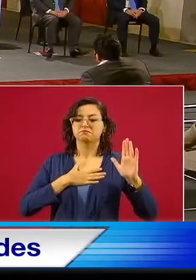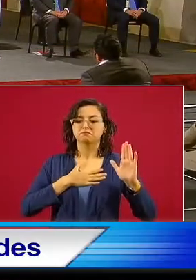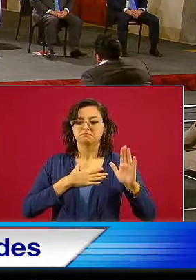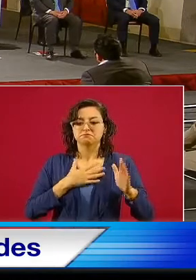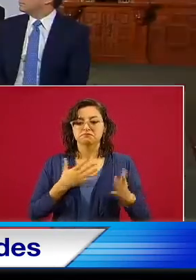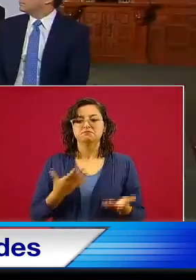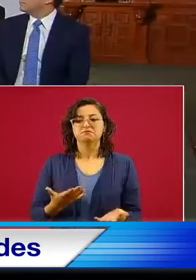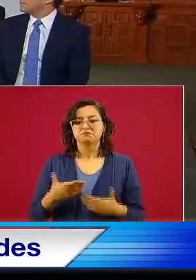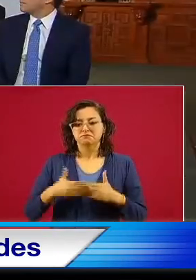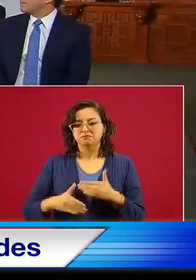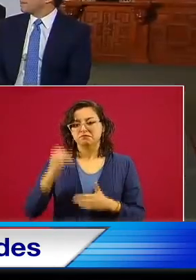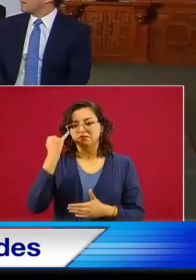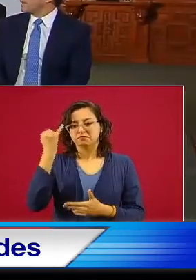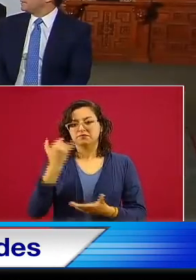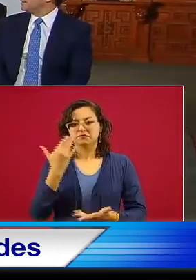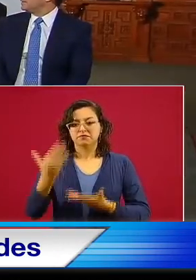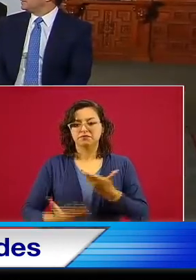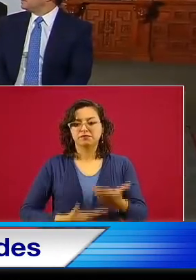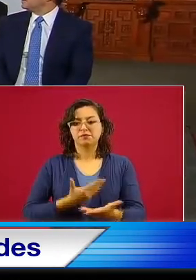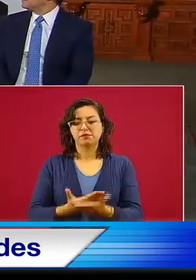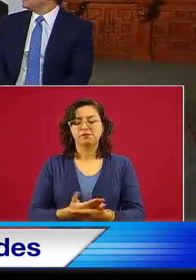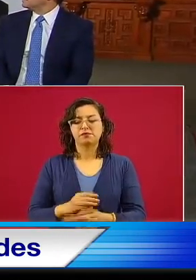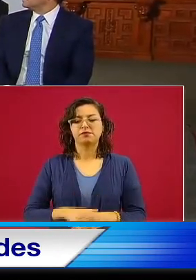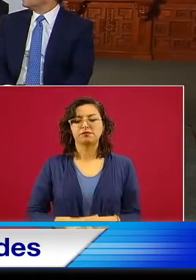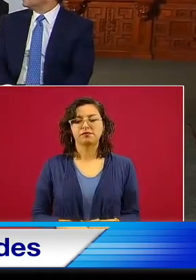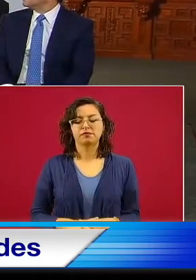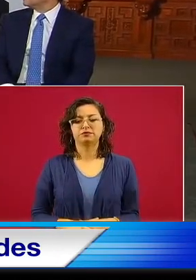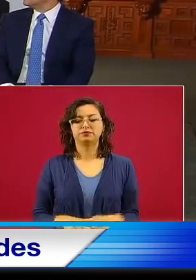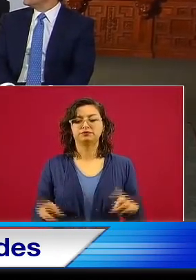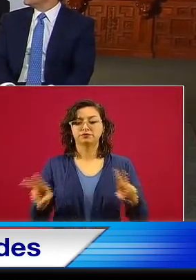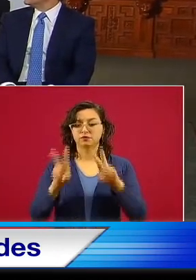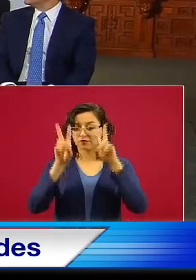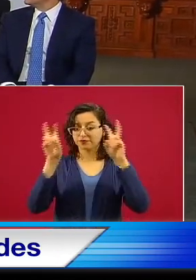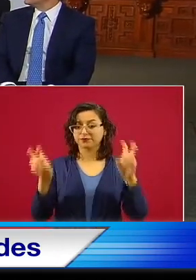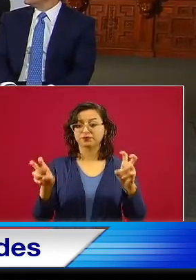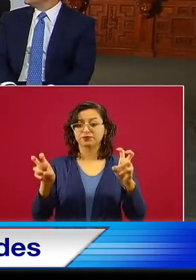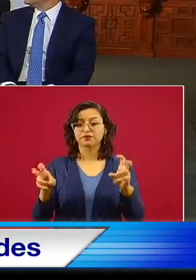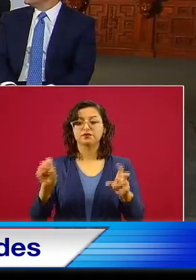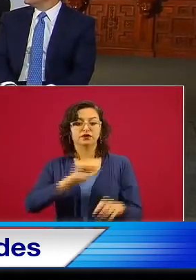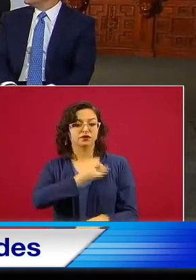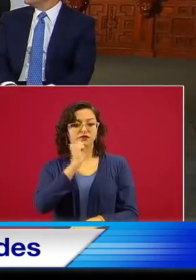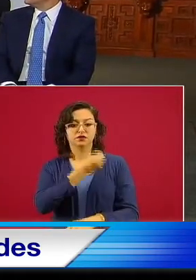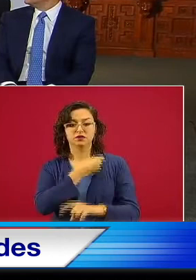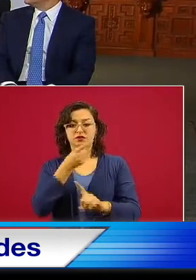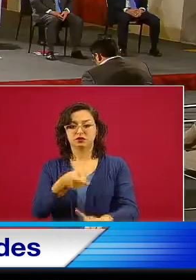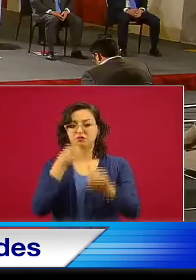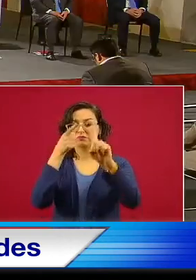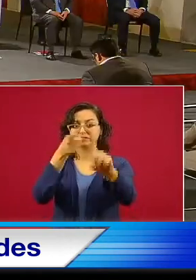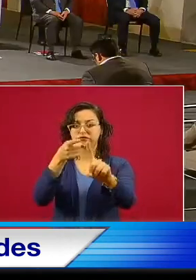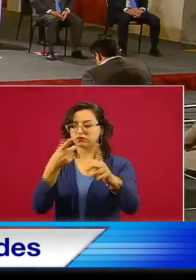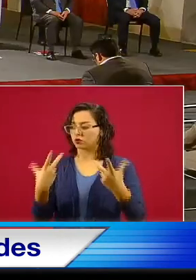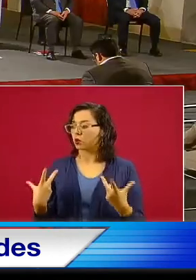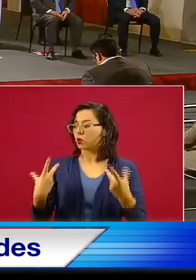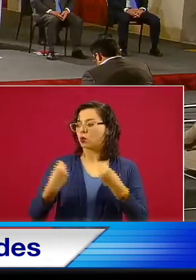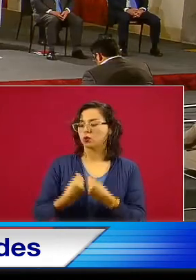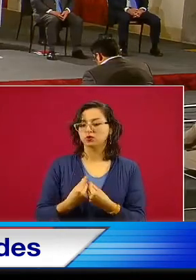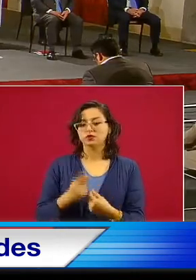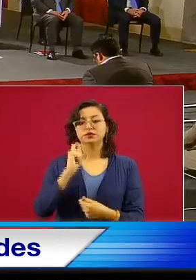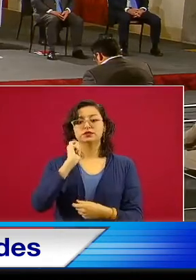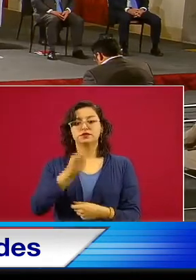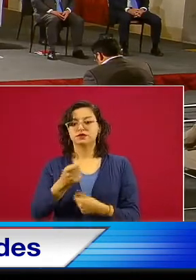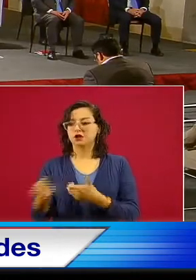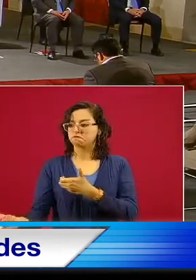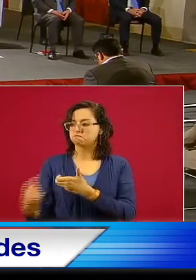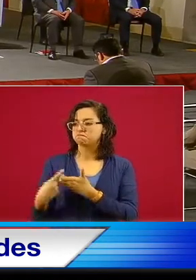Reactivación de actividades El canciller Marcelo Ebrard asegura que México sigue el calendario establecido ante la pandemia y no atiende